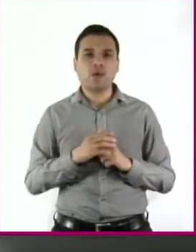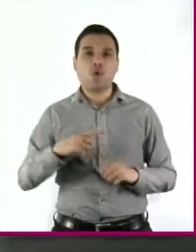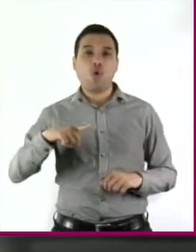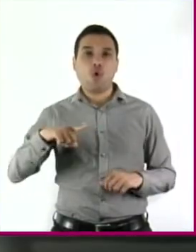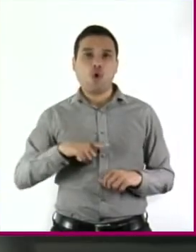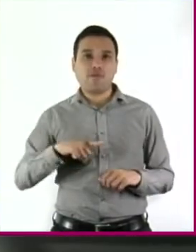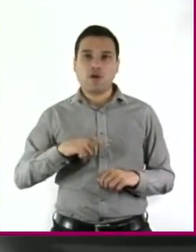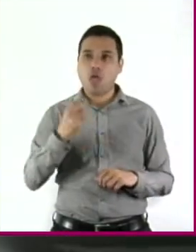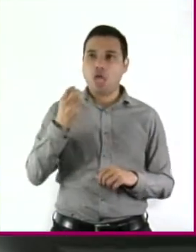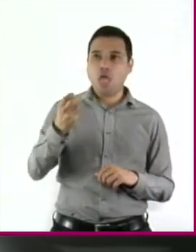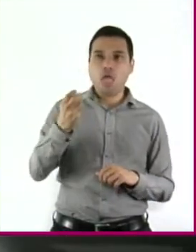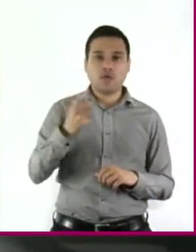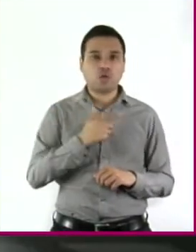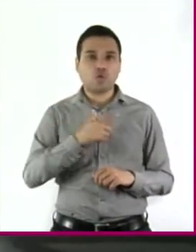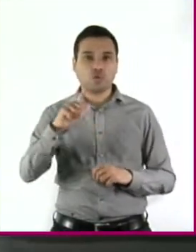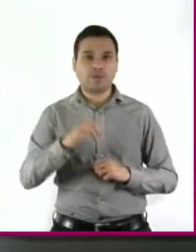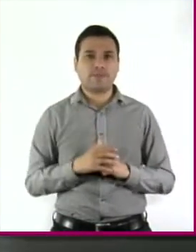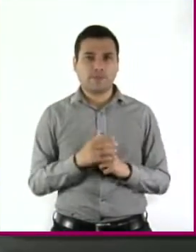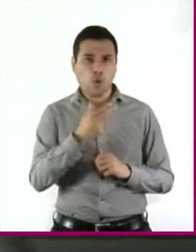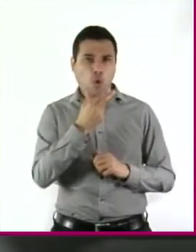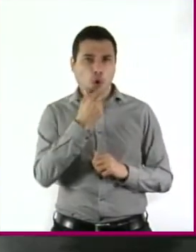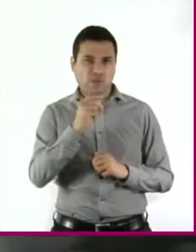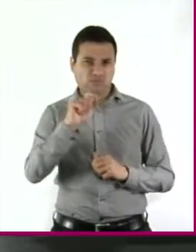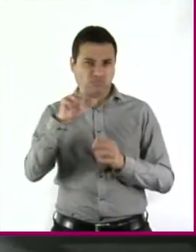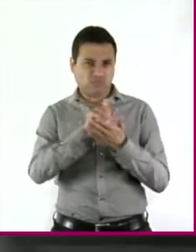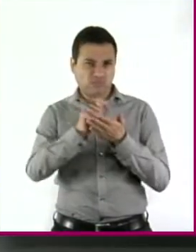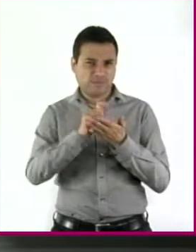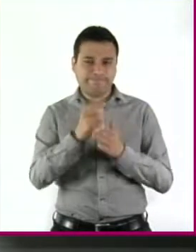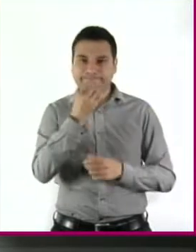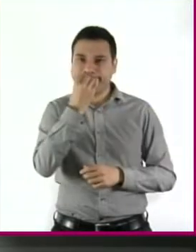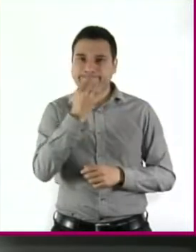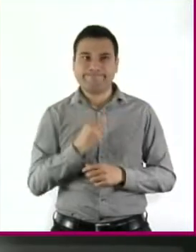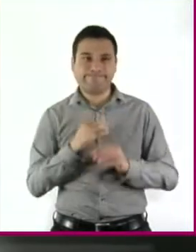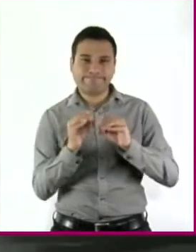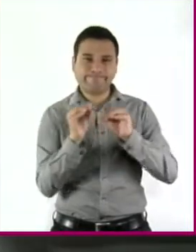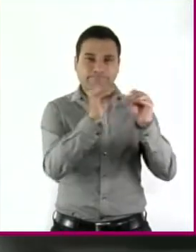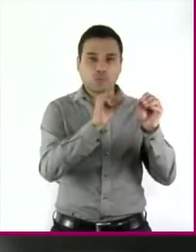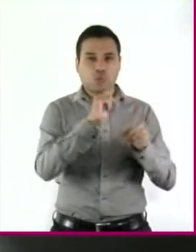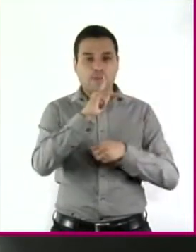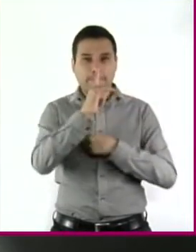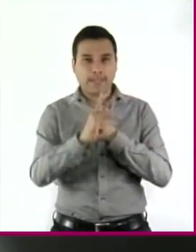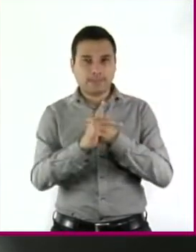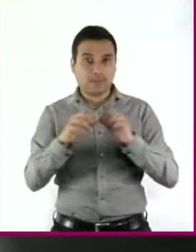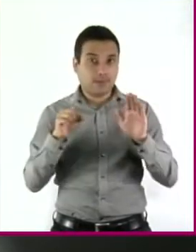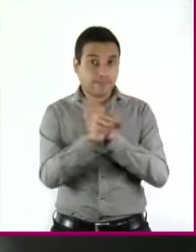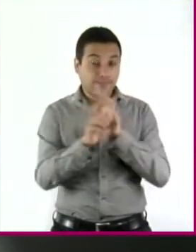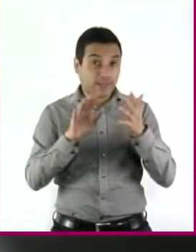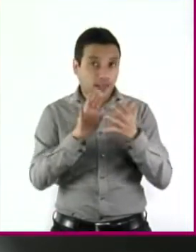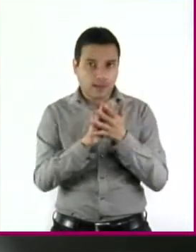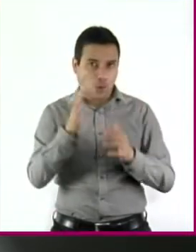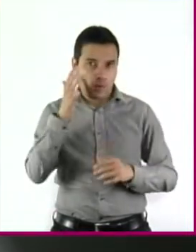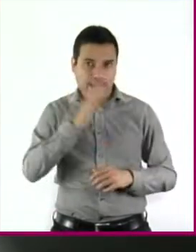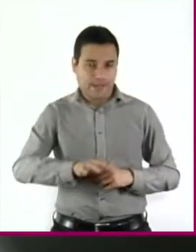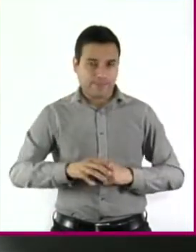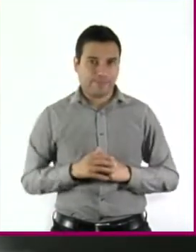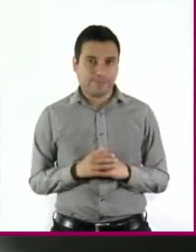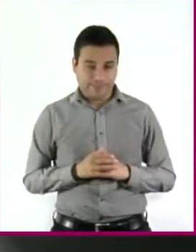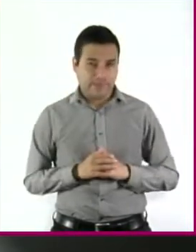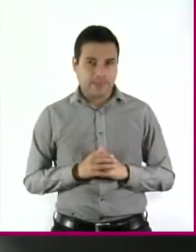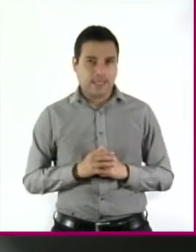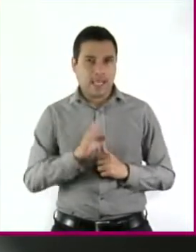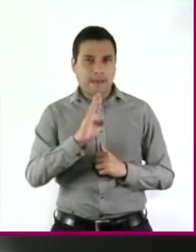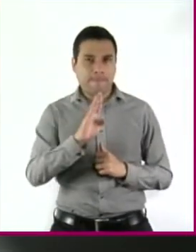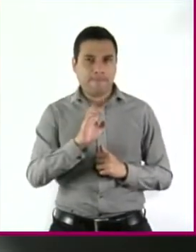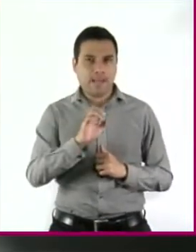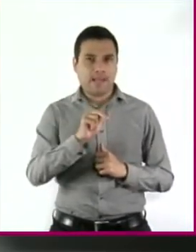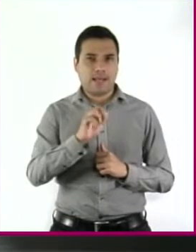El escritor se tuvo que exiliar de su país, pues temía ser encarcelado. Al final de su vida, Mario Benedetti